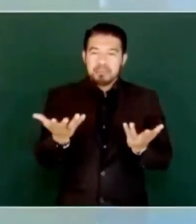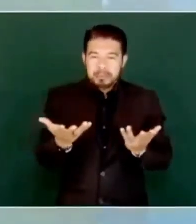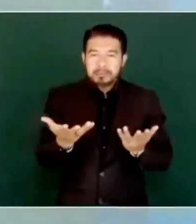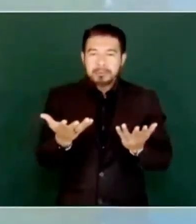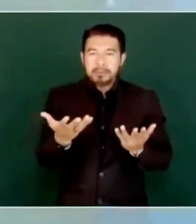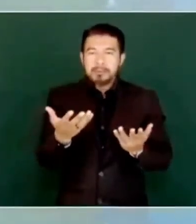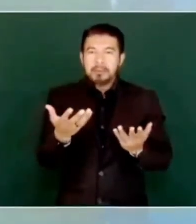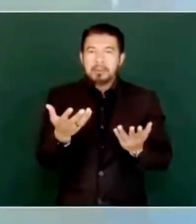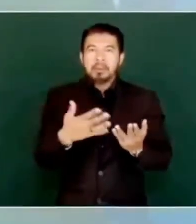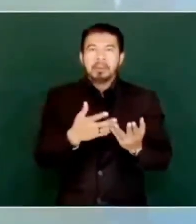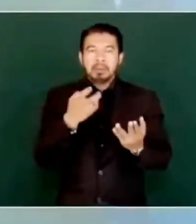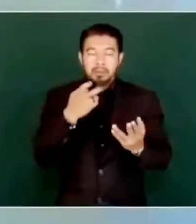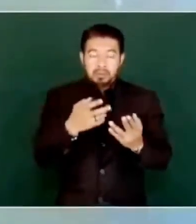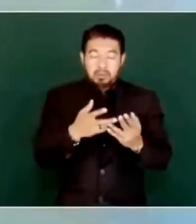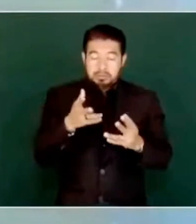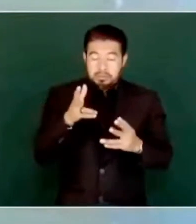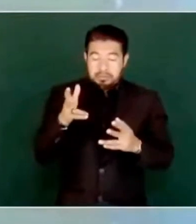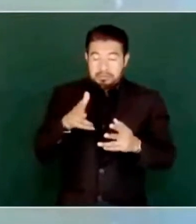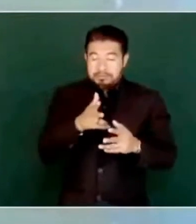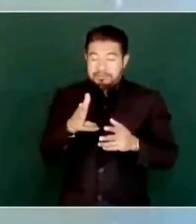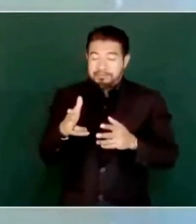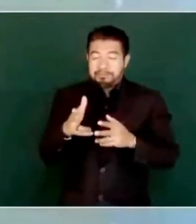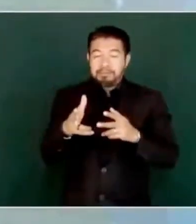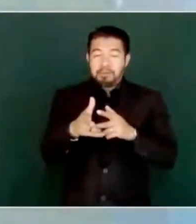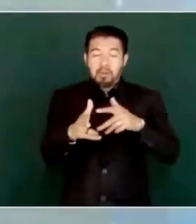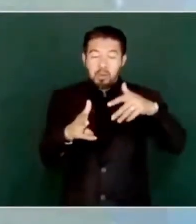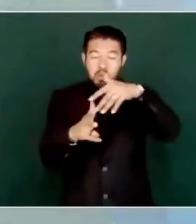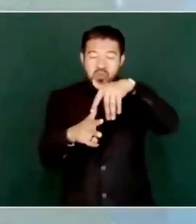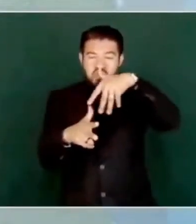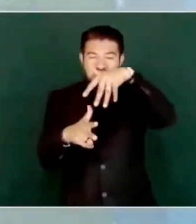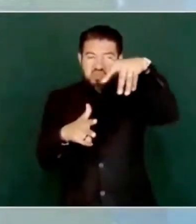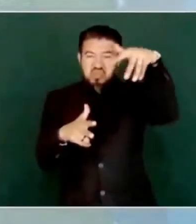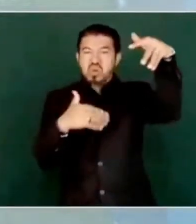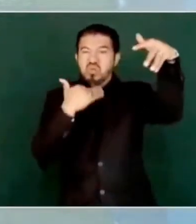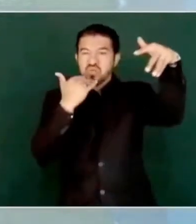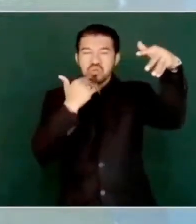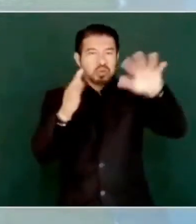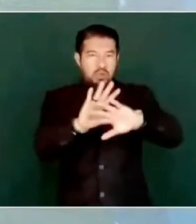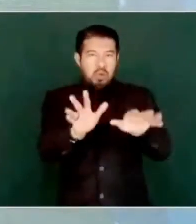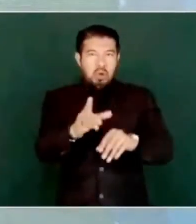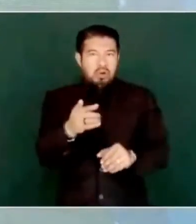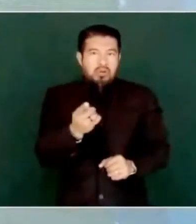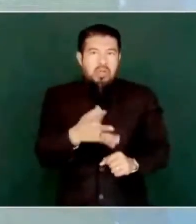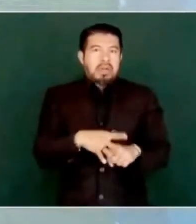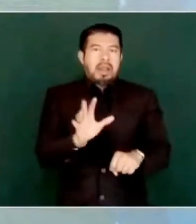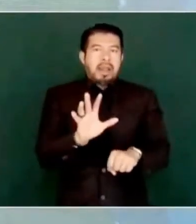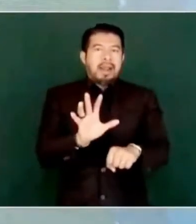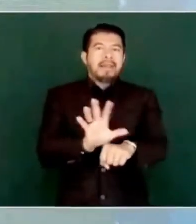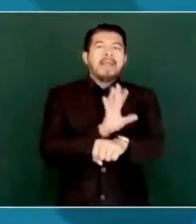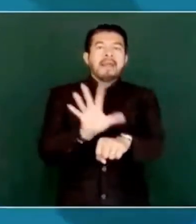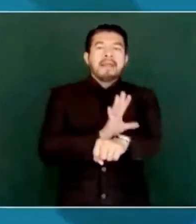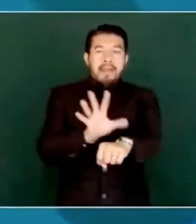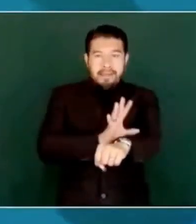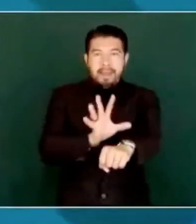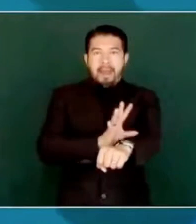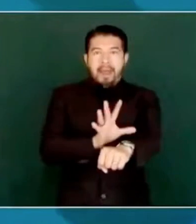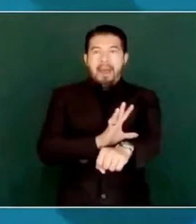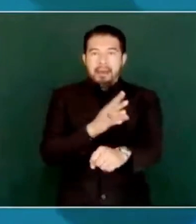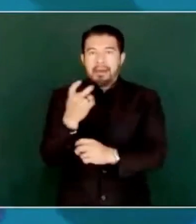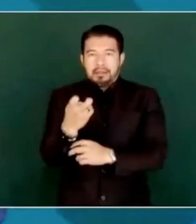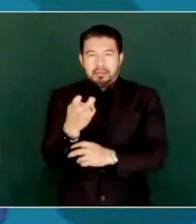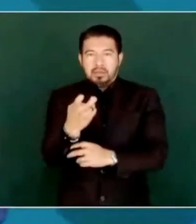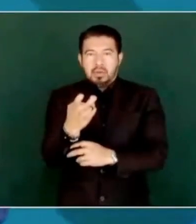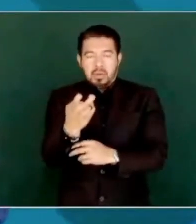porque van a ser trenes eléctricos y la gente va a pagar